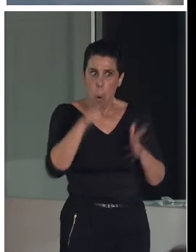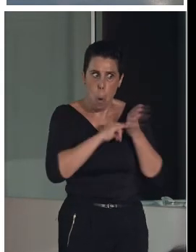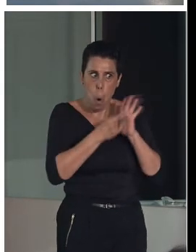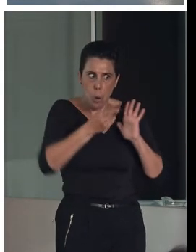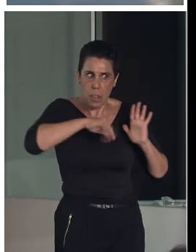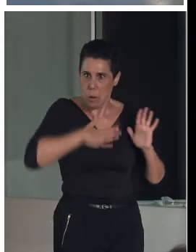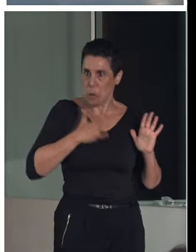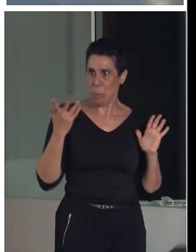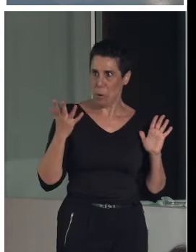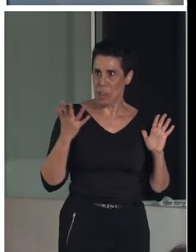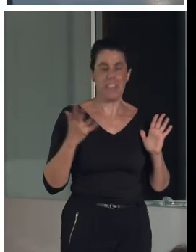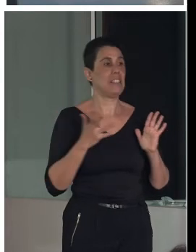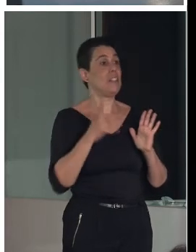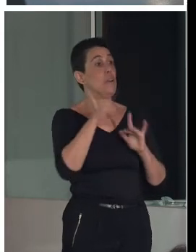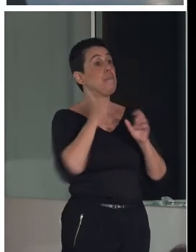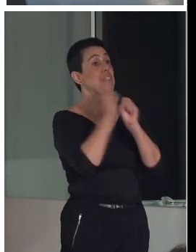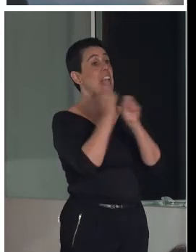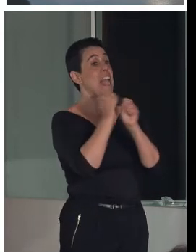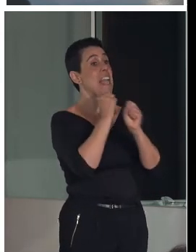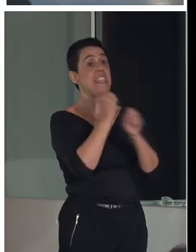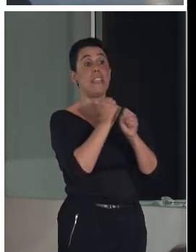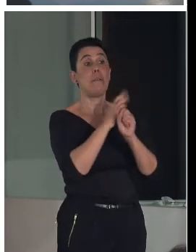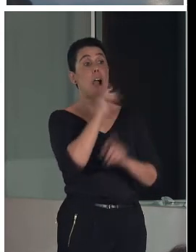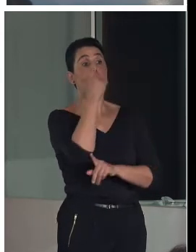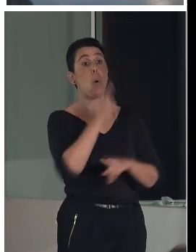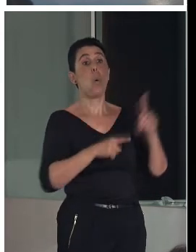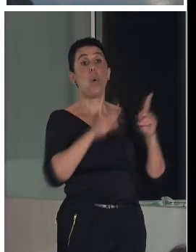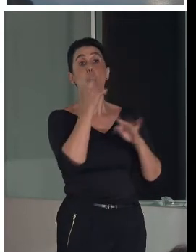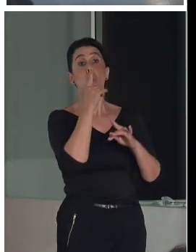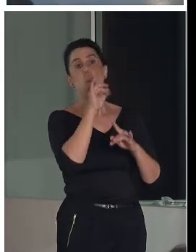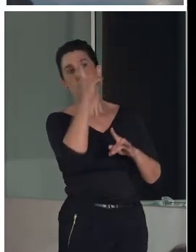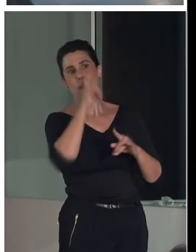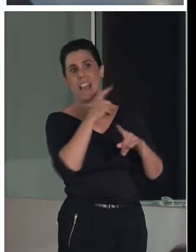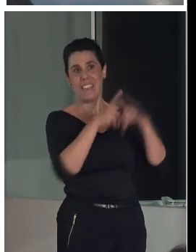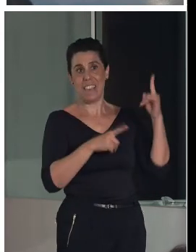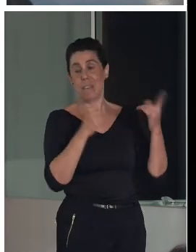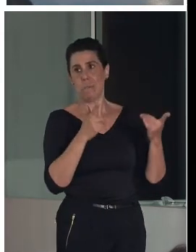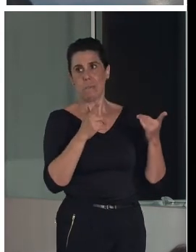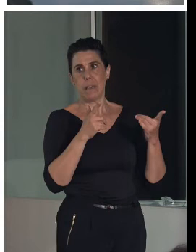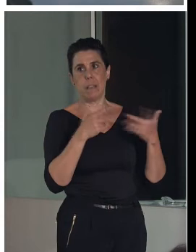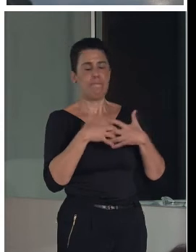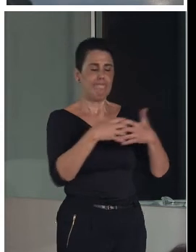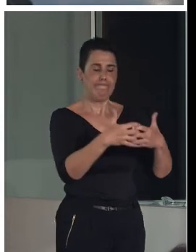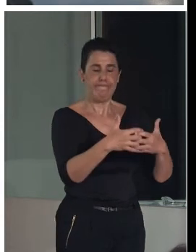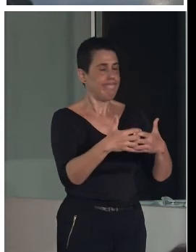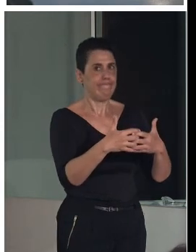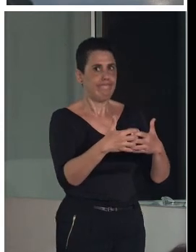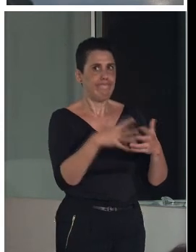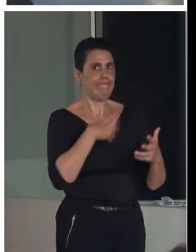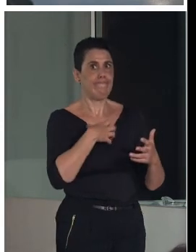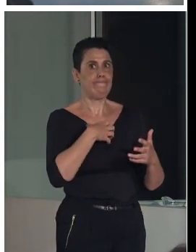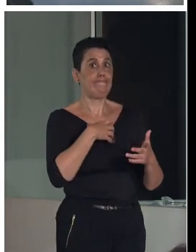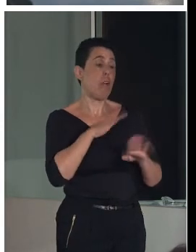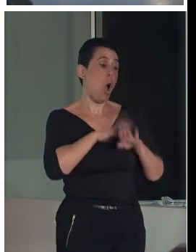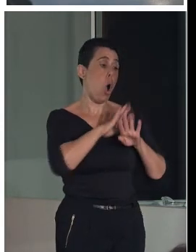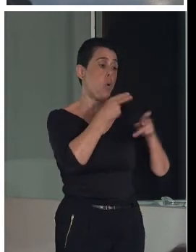Pues bueno, estuvimos trabajando durante año y medio en este tema, no conseguimos ponerla en marcha por el tema político, fundamentalmente, se